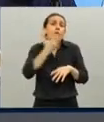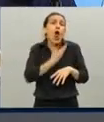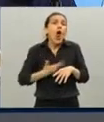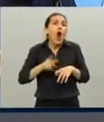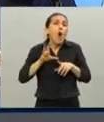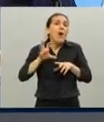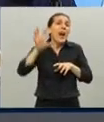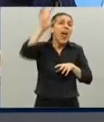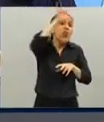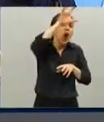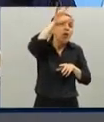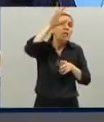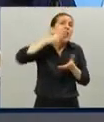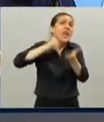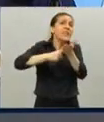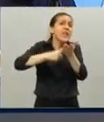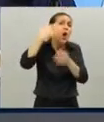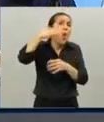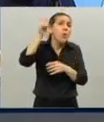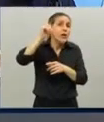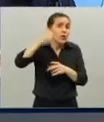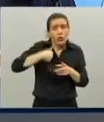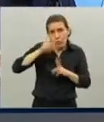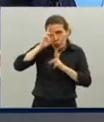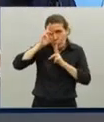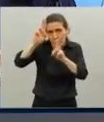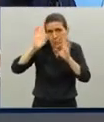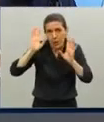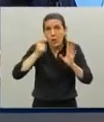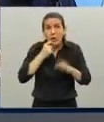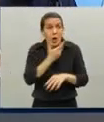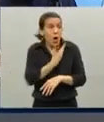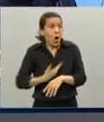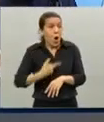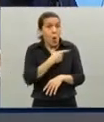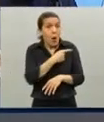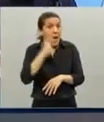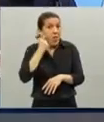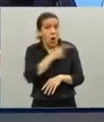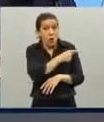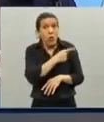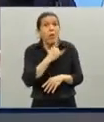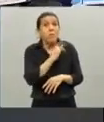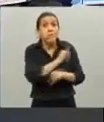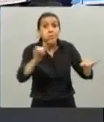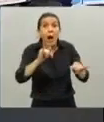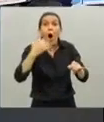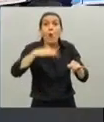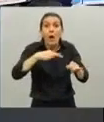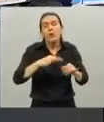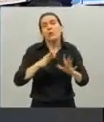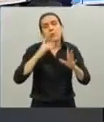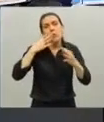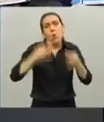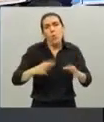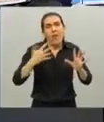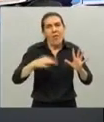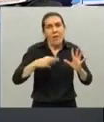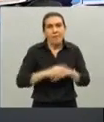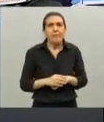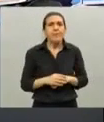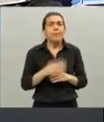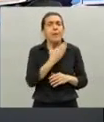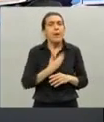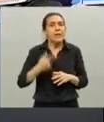gobernadores piensan que no es obligatorio yo lo respeto pero si el gobernador ordenó eso hay que cumplirlo Presidente sí